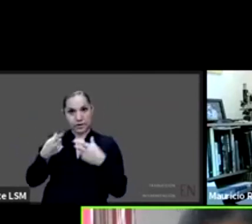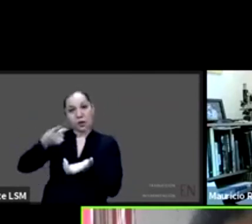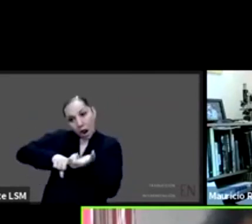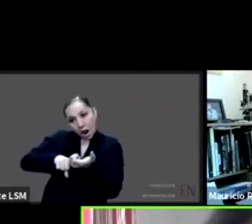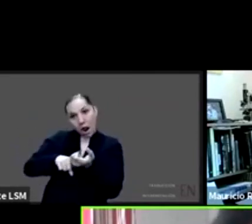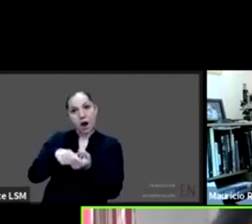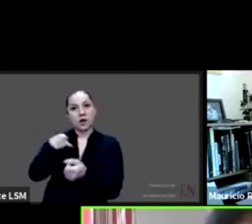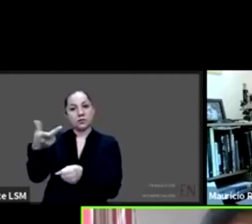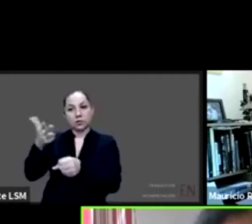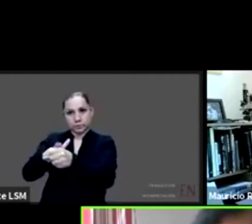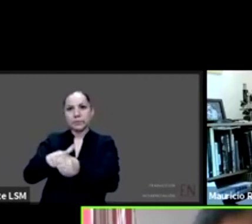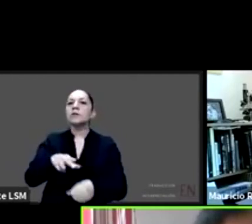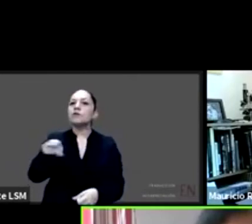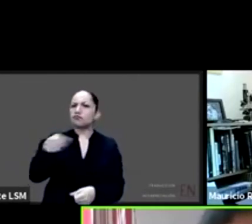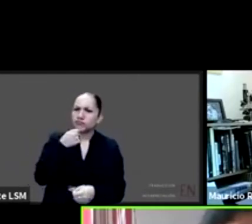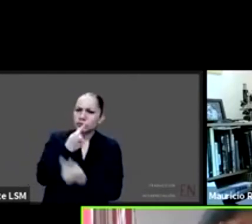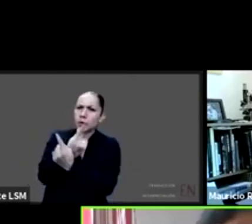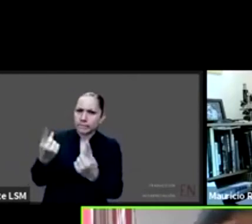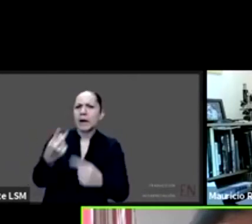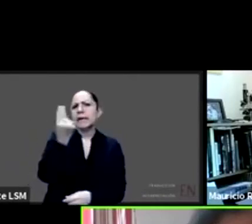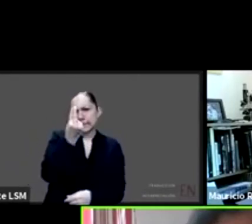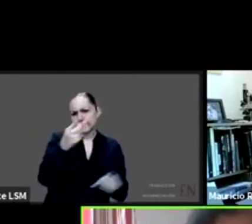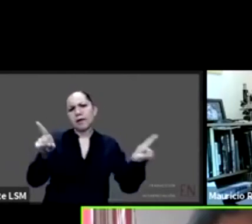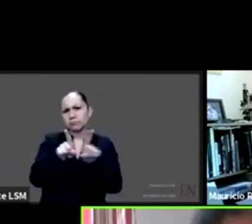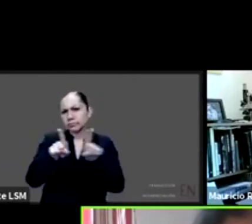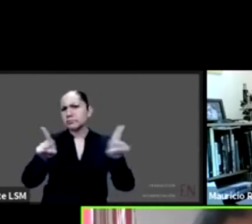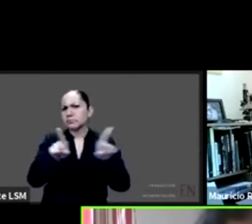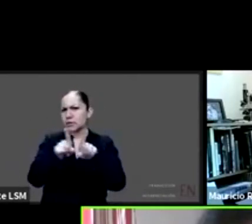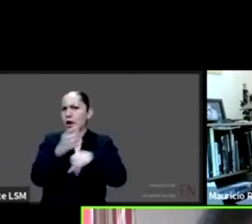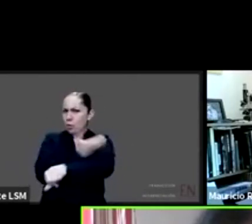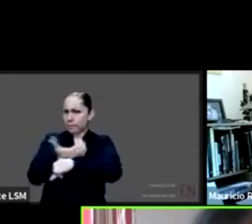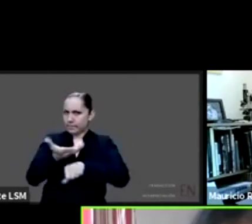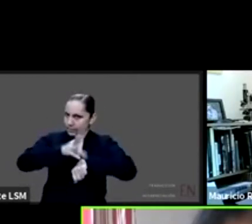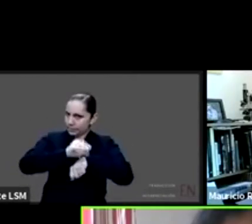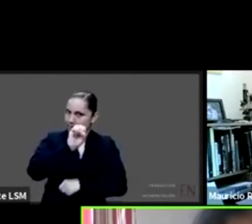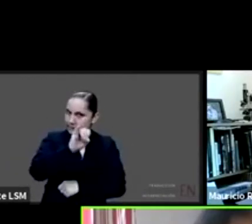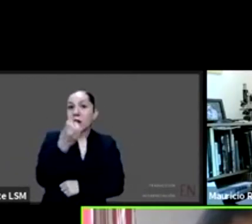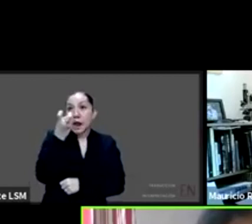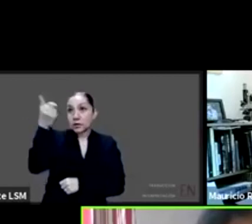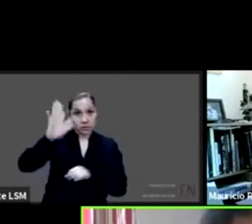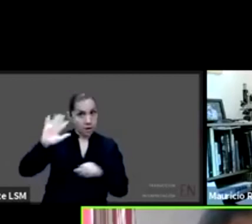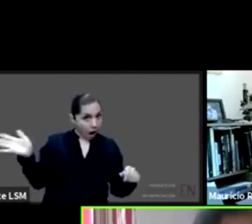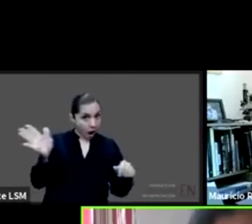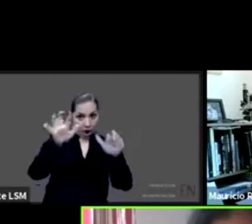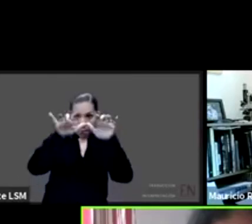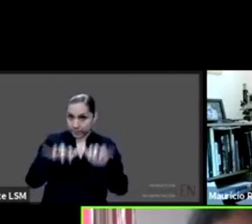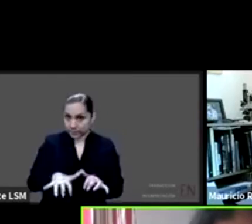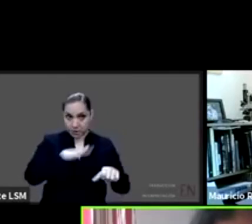del paciente pediético. Entonces, lo primero es hacer seguimiento a esas recomendaciones y quiero más bien abordar